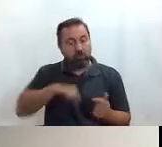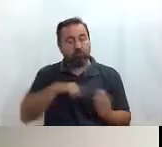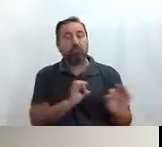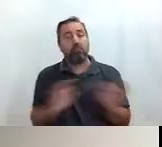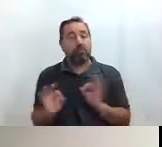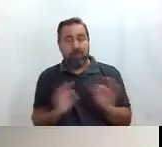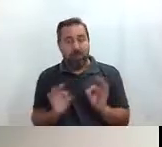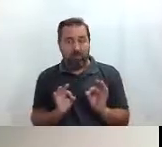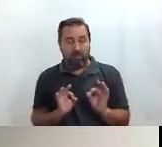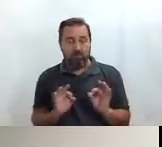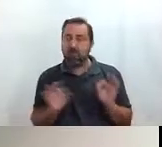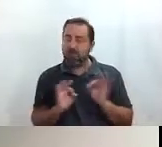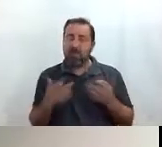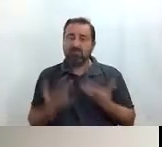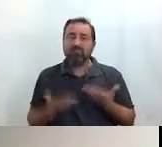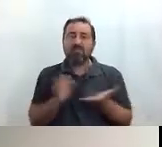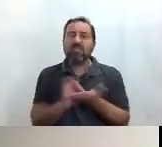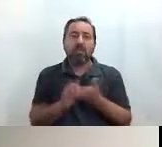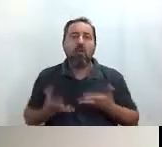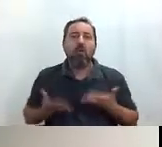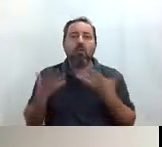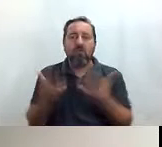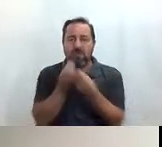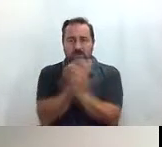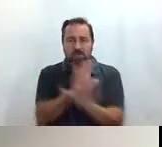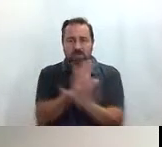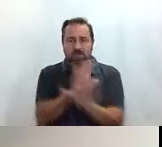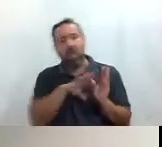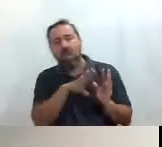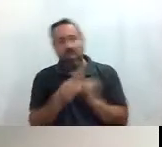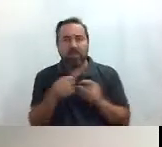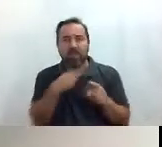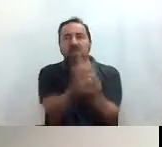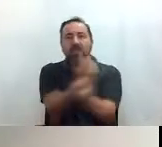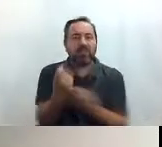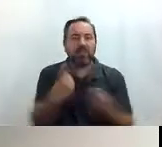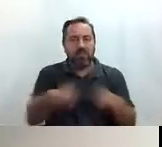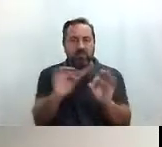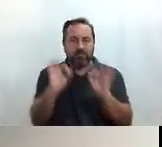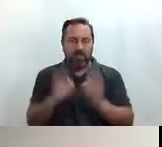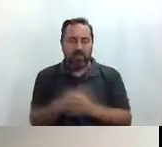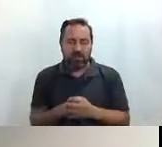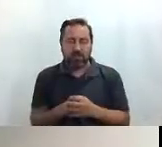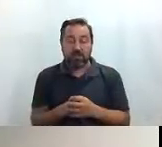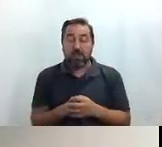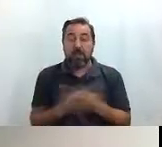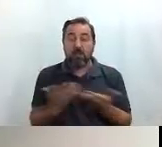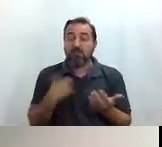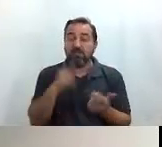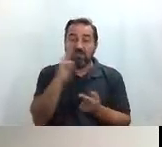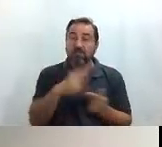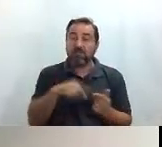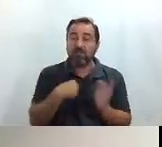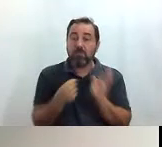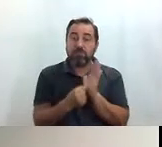ofreceros el mejor servicio y adaptándonos a vuestras necesidades especiales. Entonces aquí veis nuestro punto